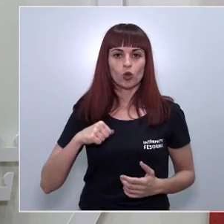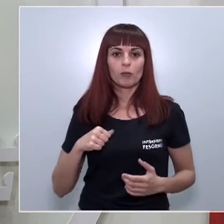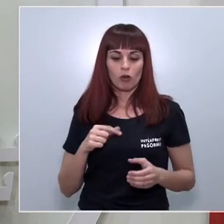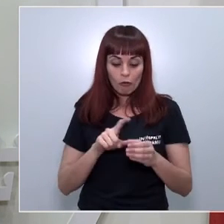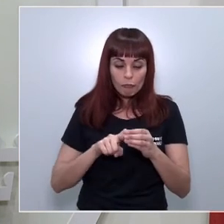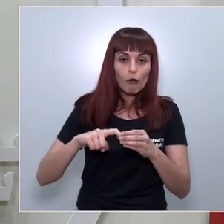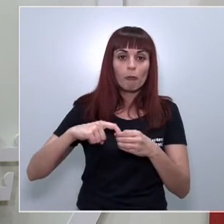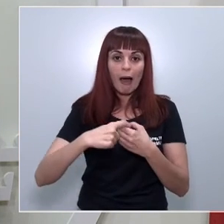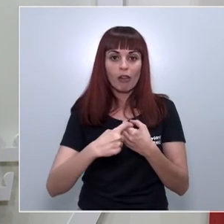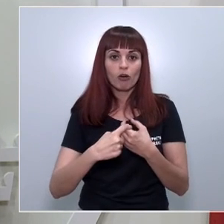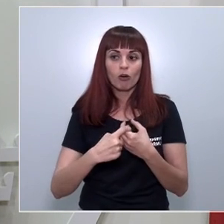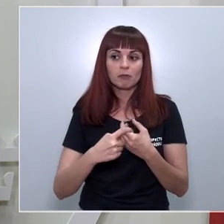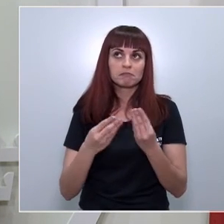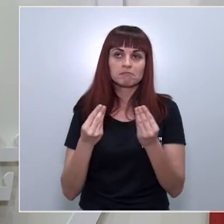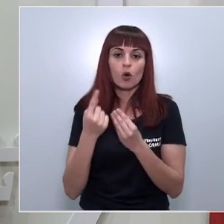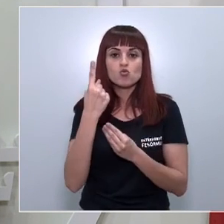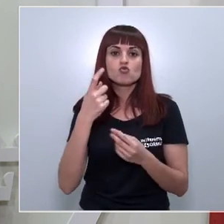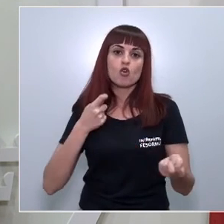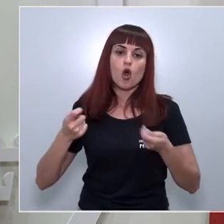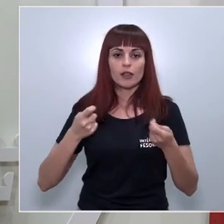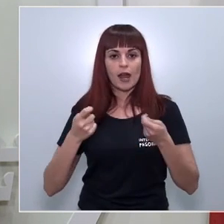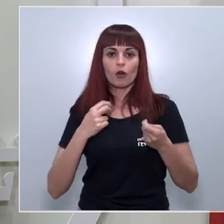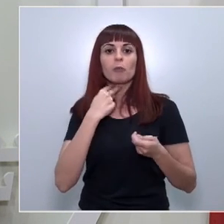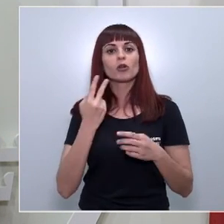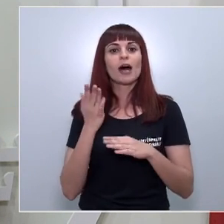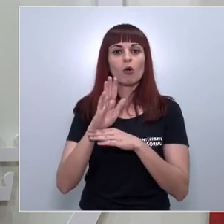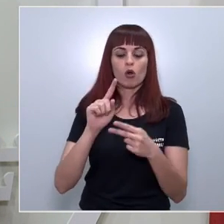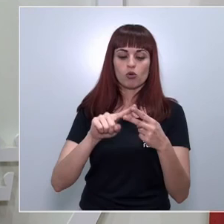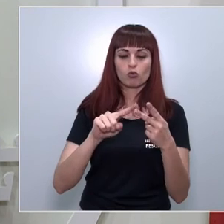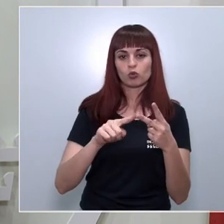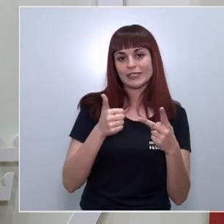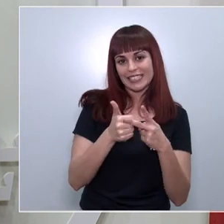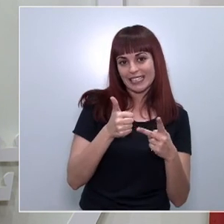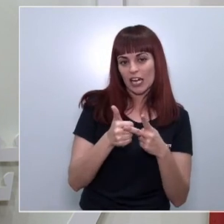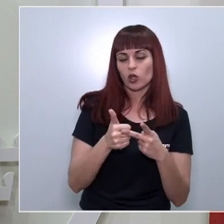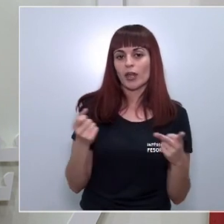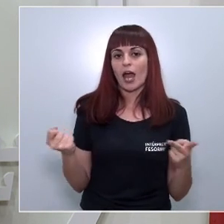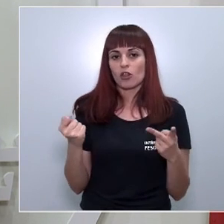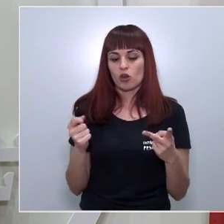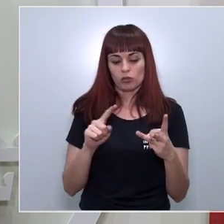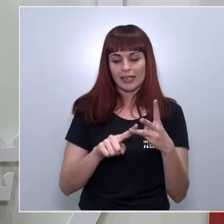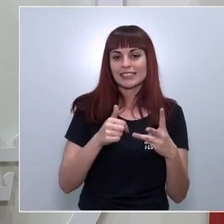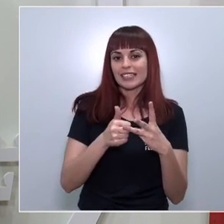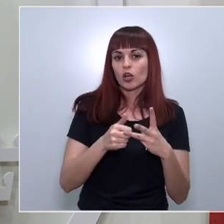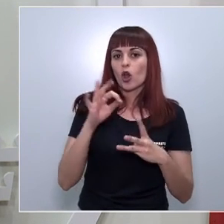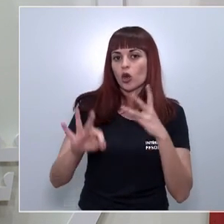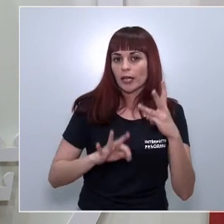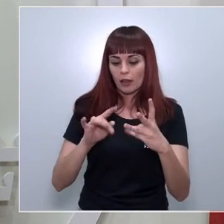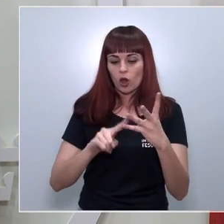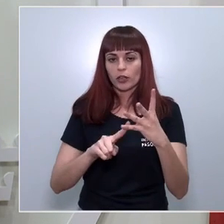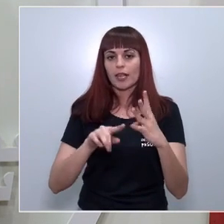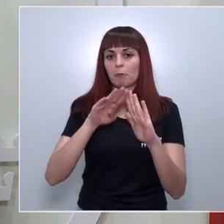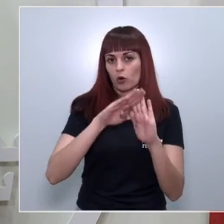formado previsiblemente por un coordinador portavoz un secretario de acción institucional un secretario de organización y un secretario de programas